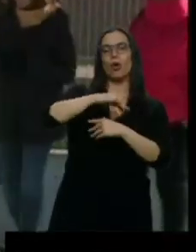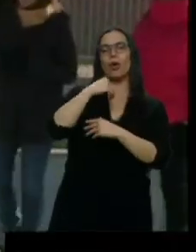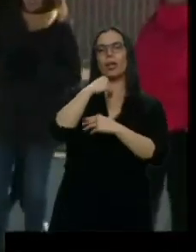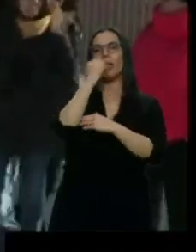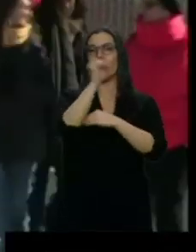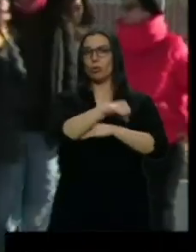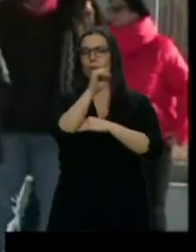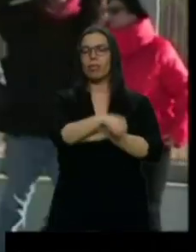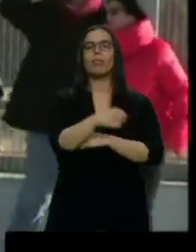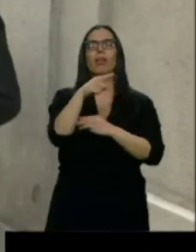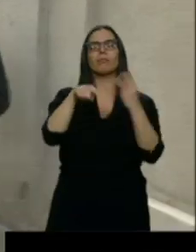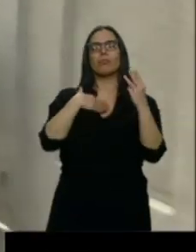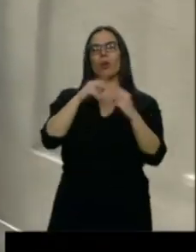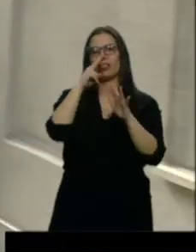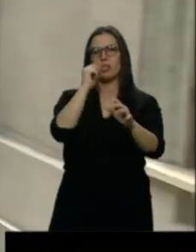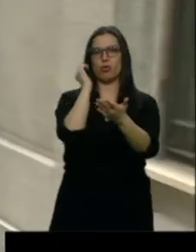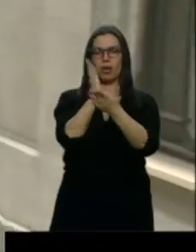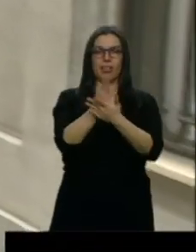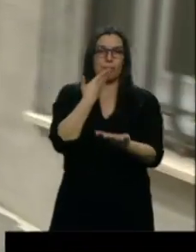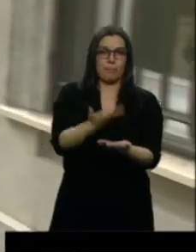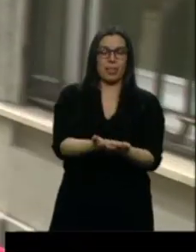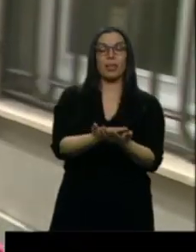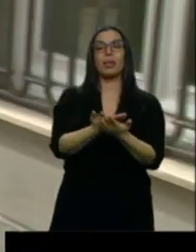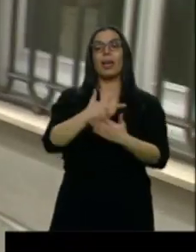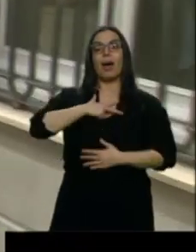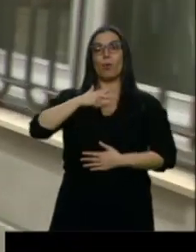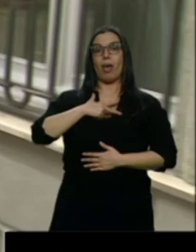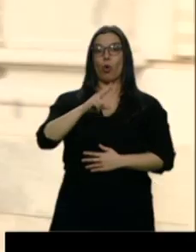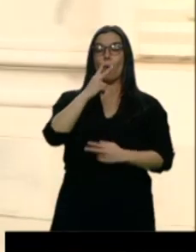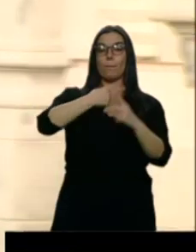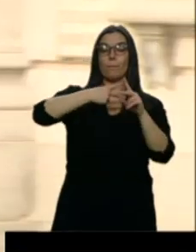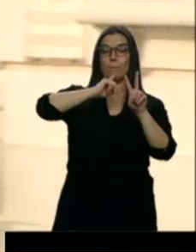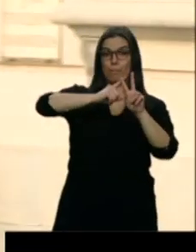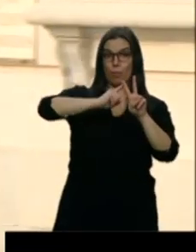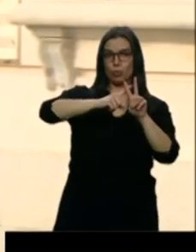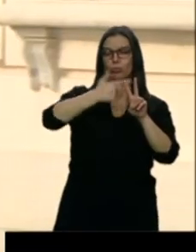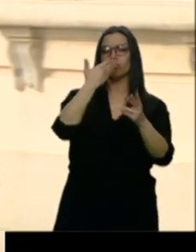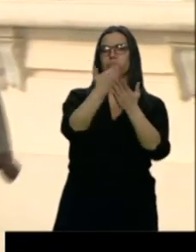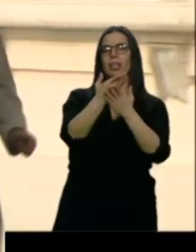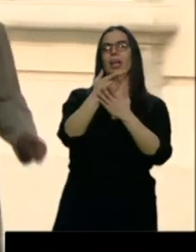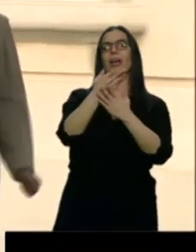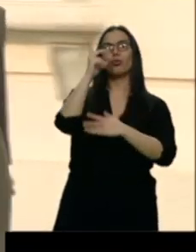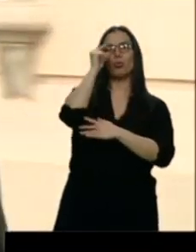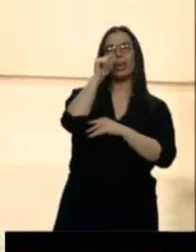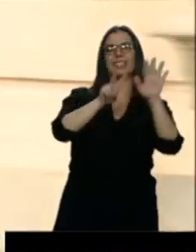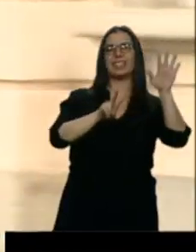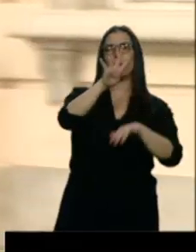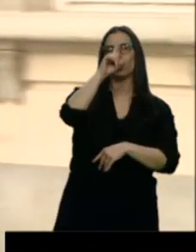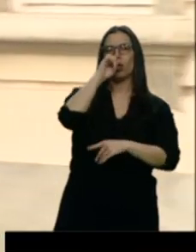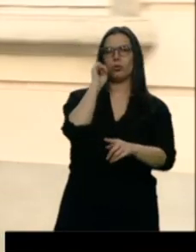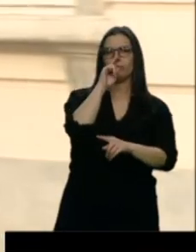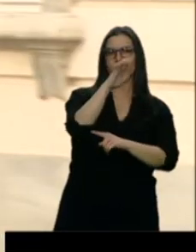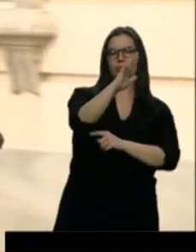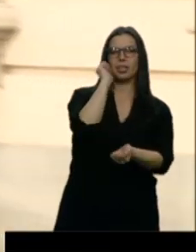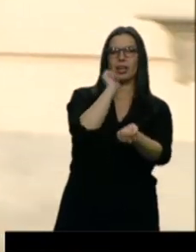de cárcel. La acusación de Vox eleva esas peticiones desde los 74 años para Junqueras hasta los 24 años para Santiago Vila.